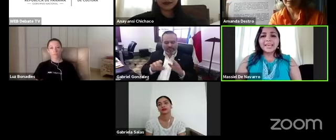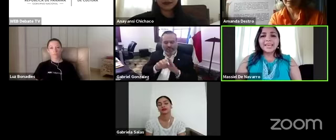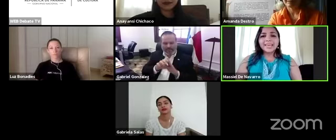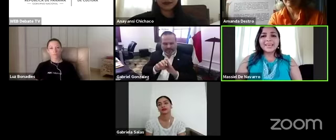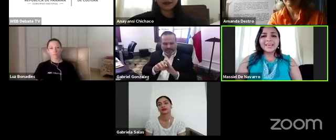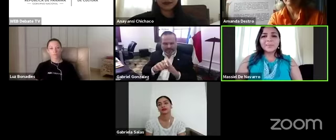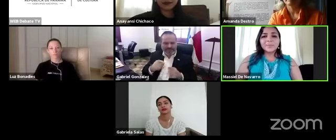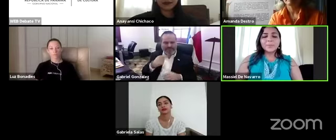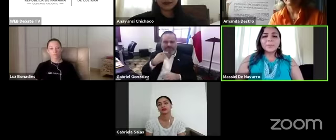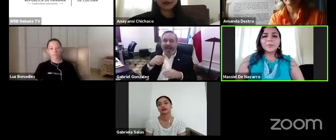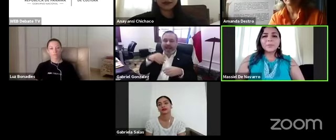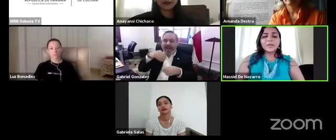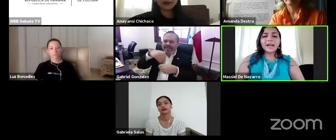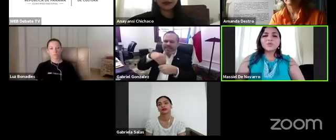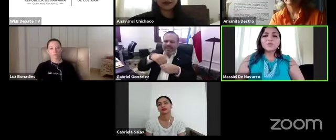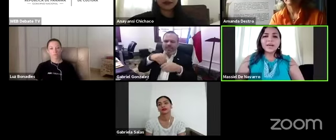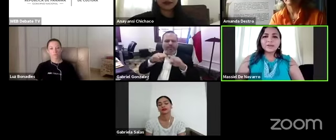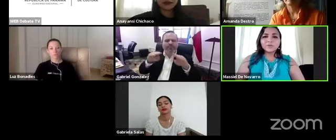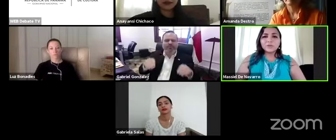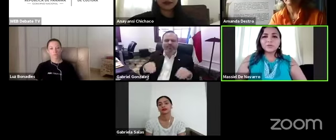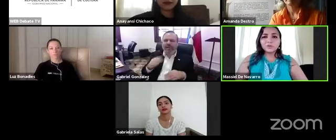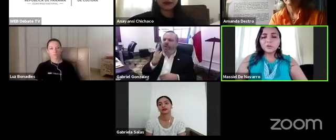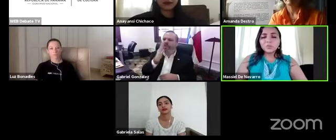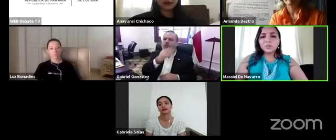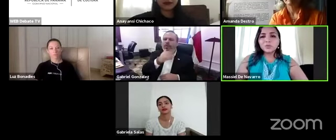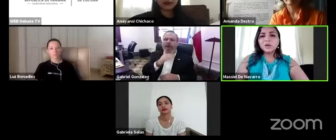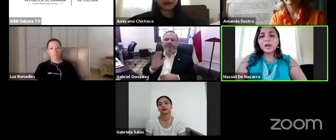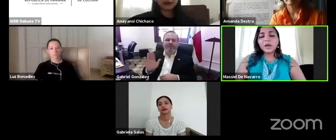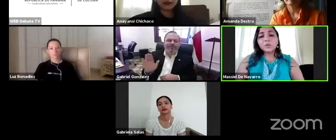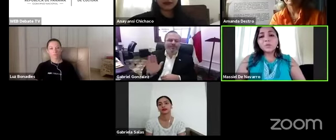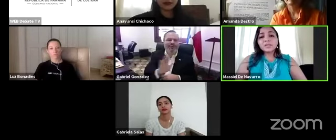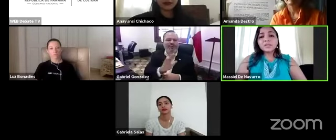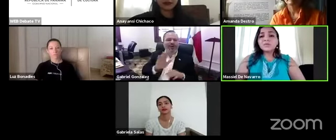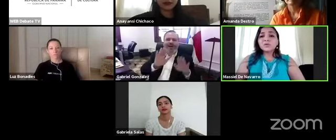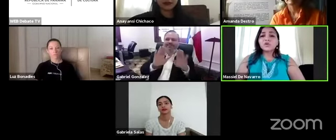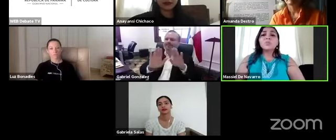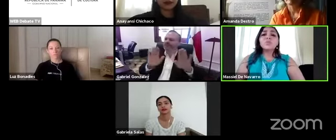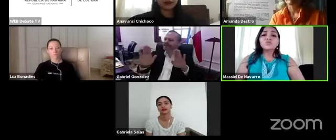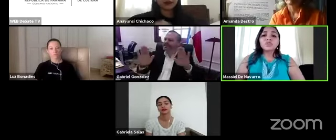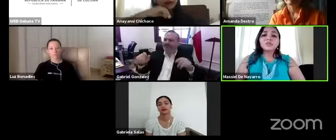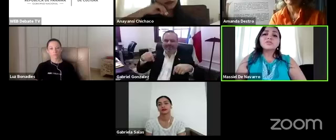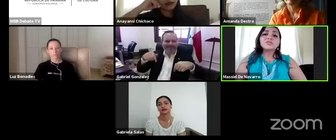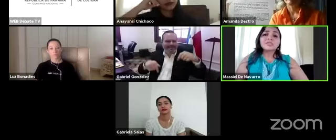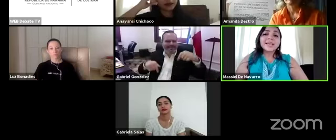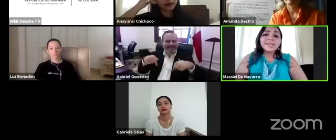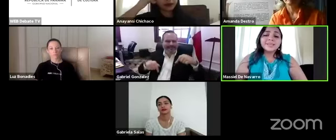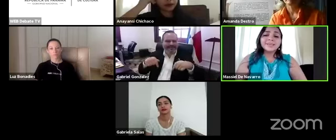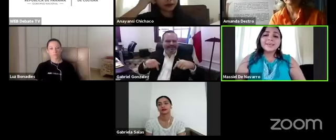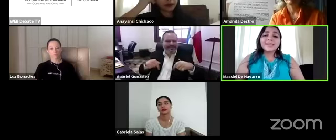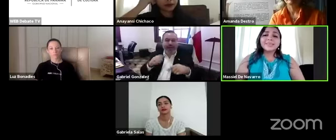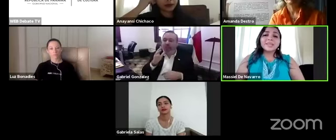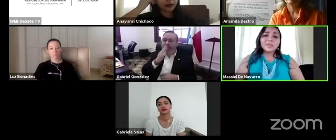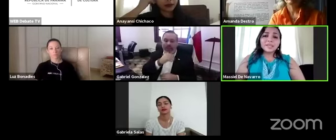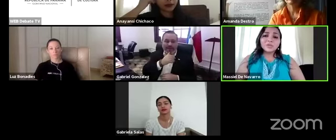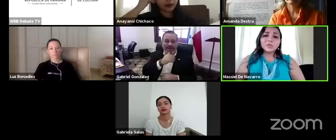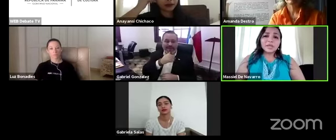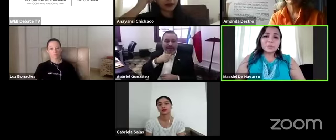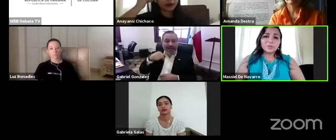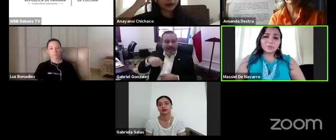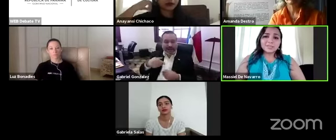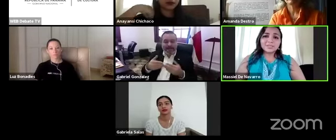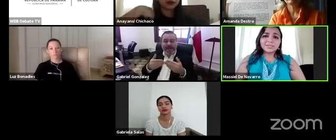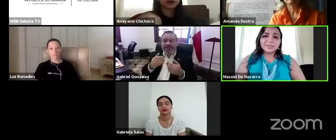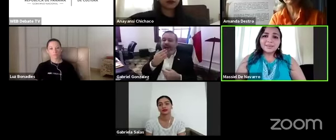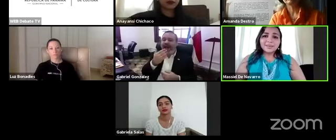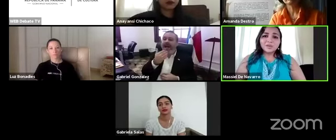es que ayudarnos a nosotros mismos a no permitir que nuestros museos sigan discriminando a